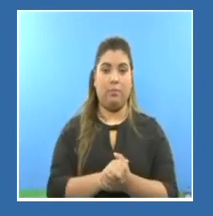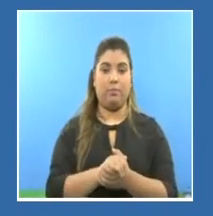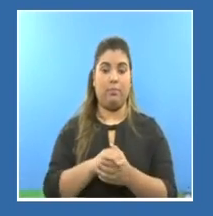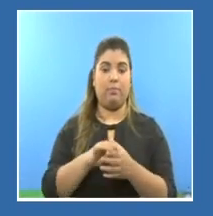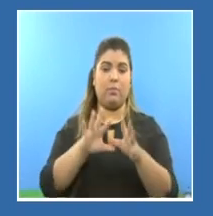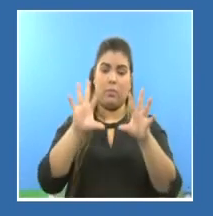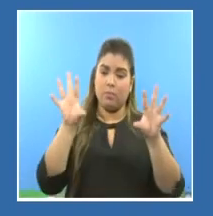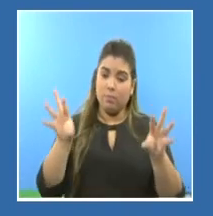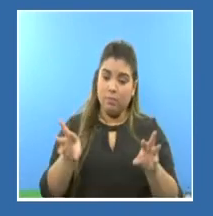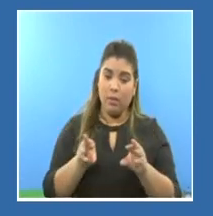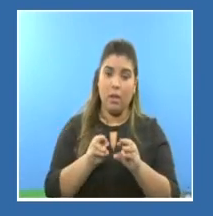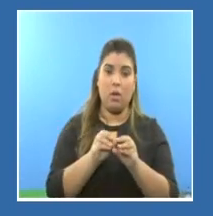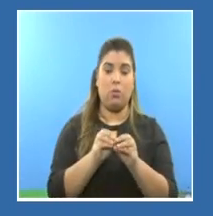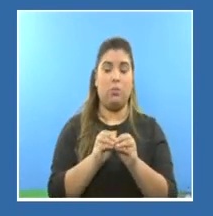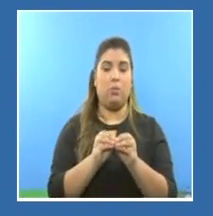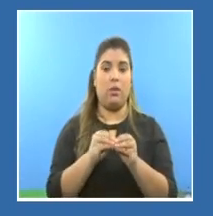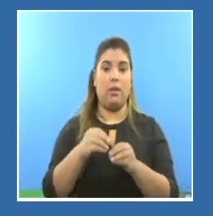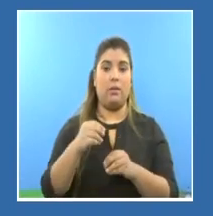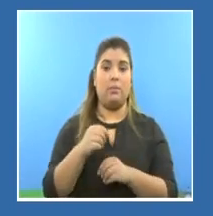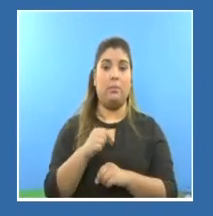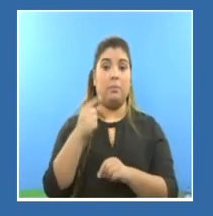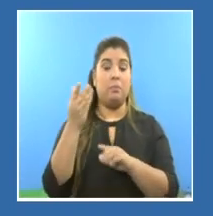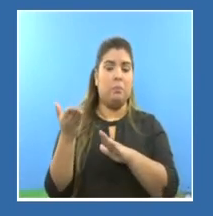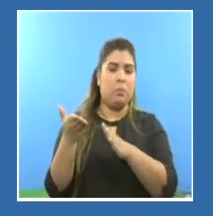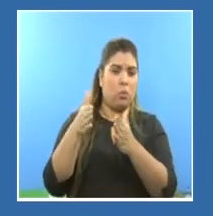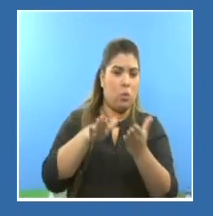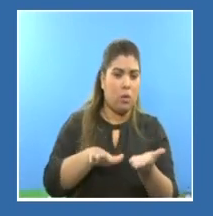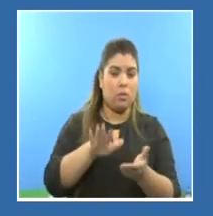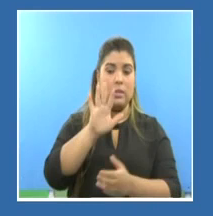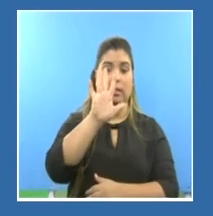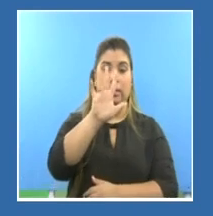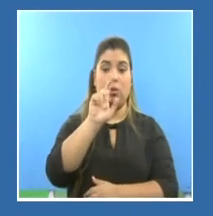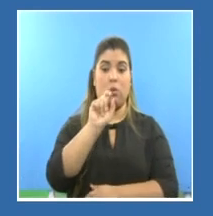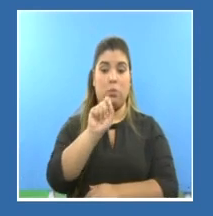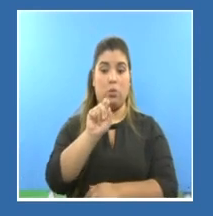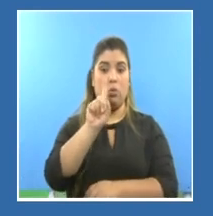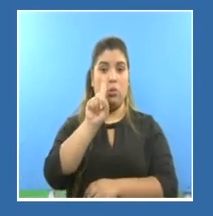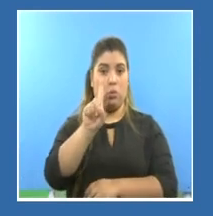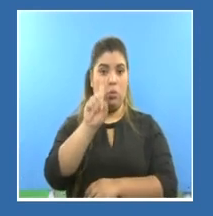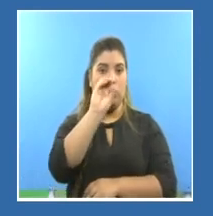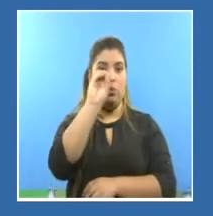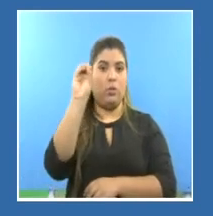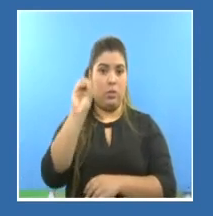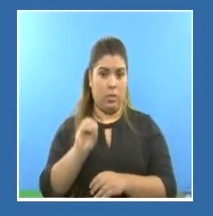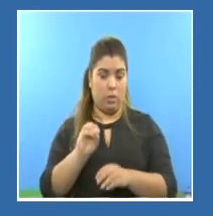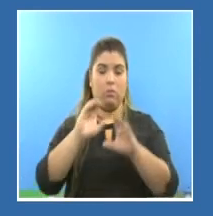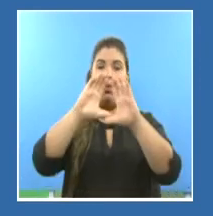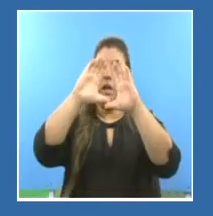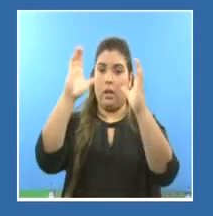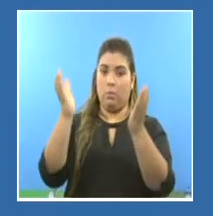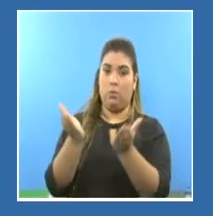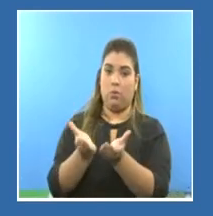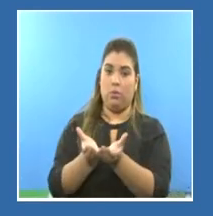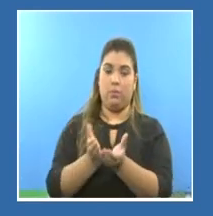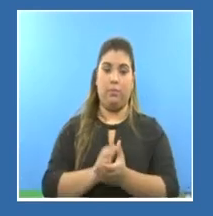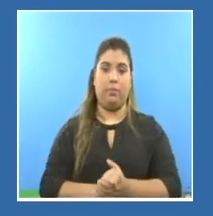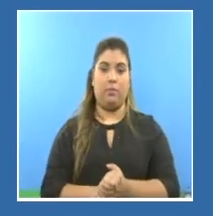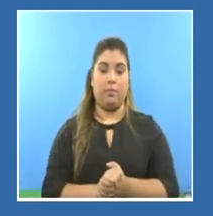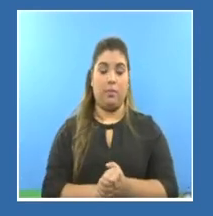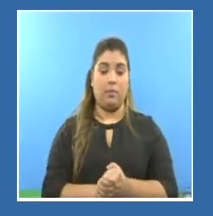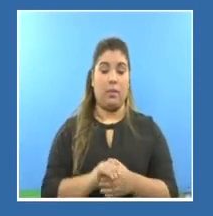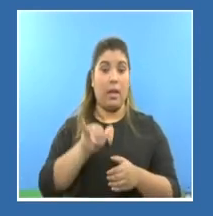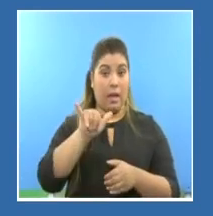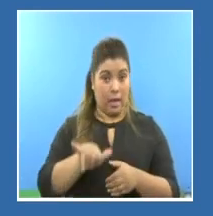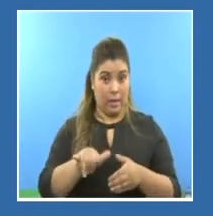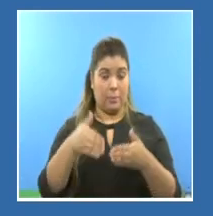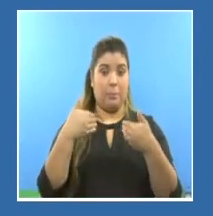acumuladas para una letalidad de 5.1 a nivel mundial. En